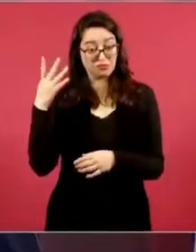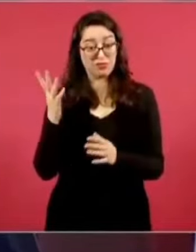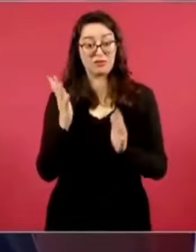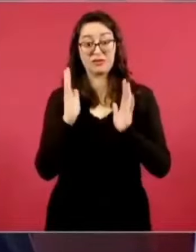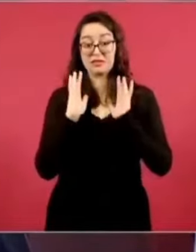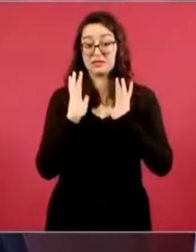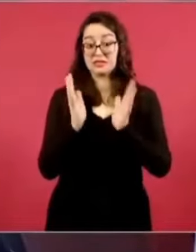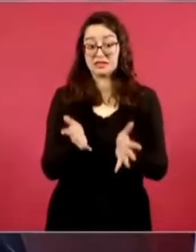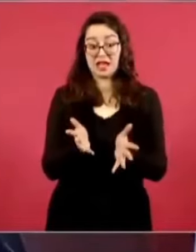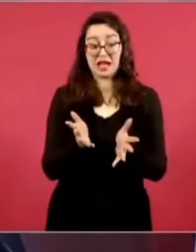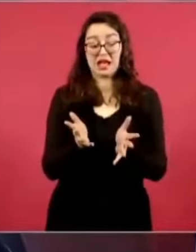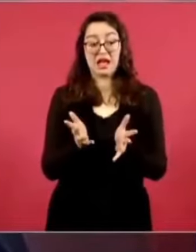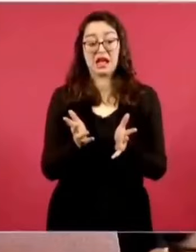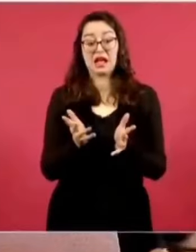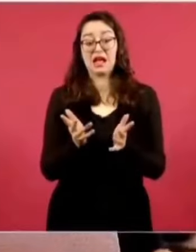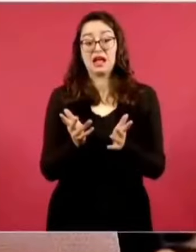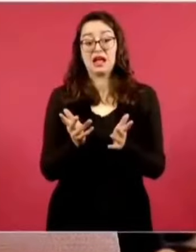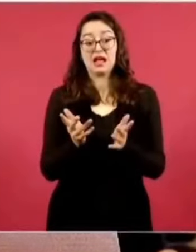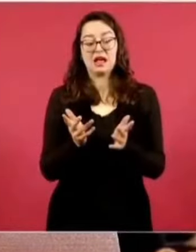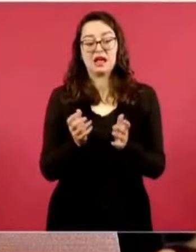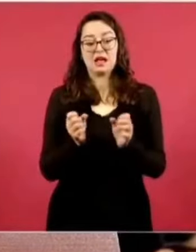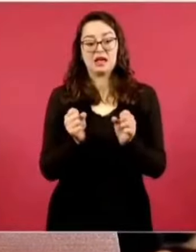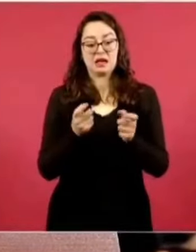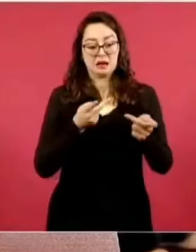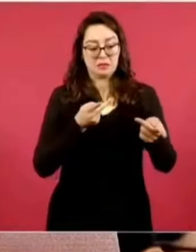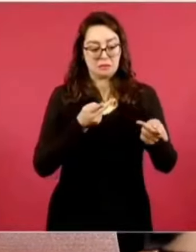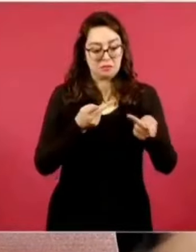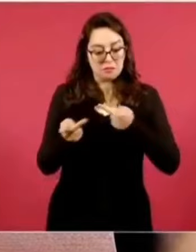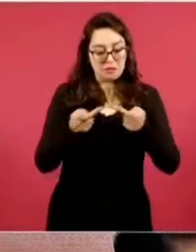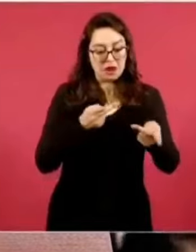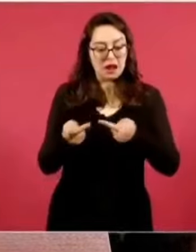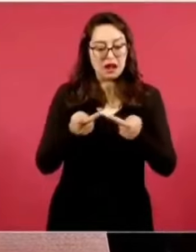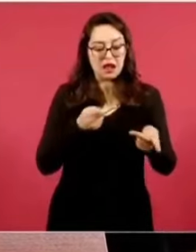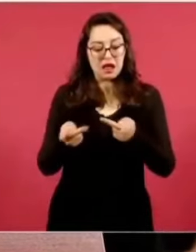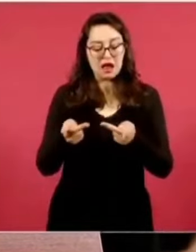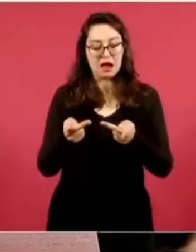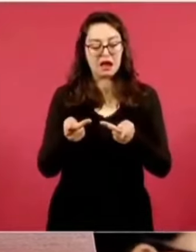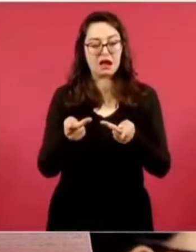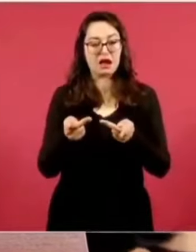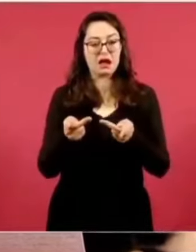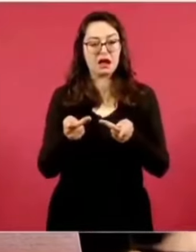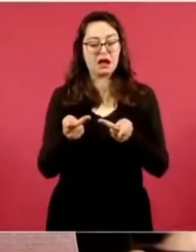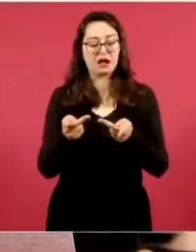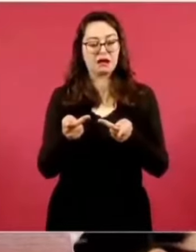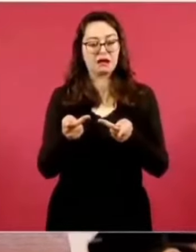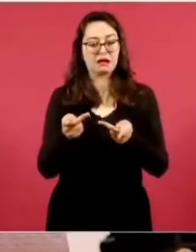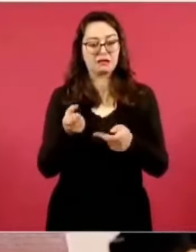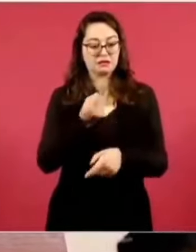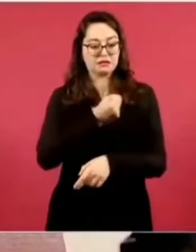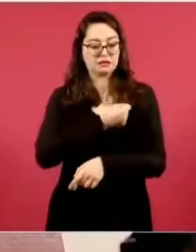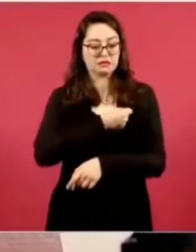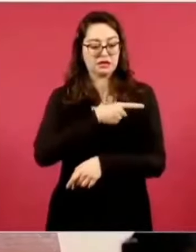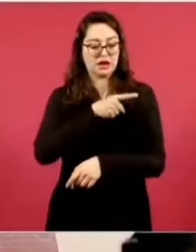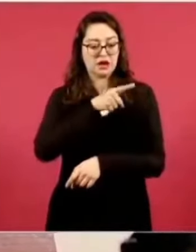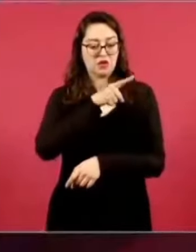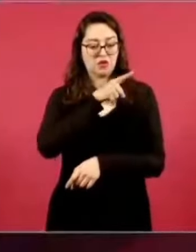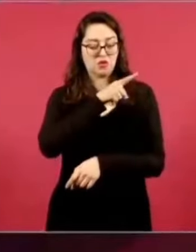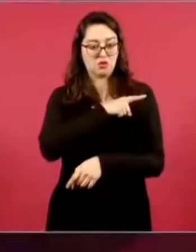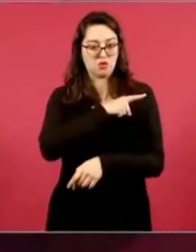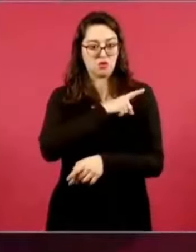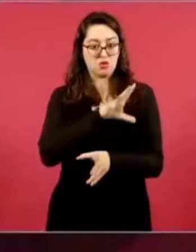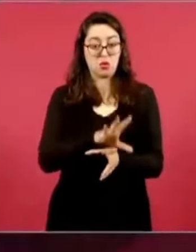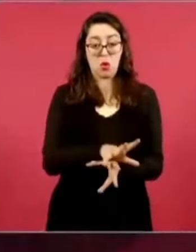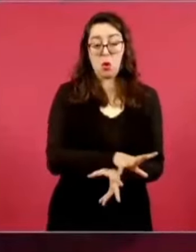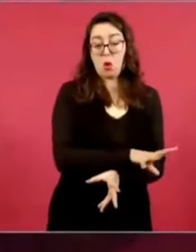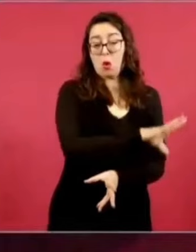el plan de otorgar atención médica